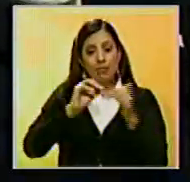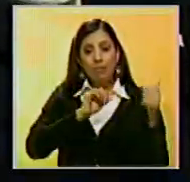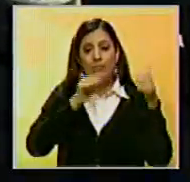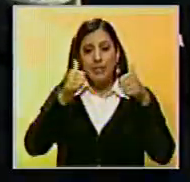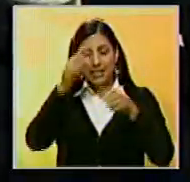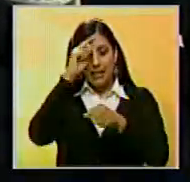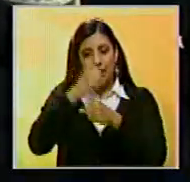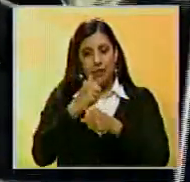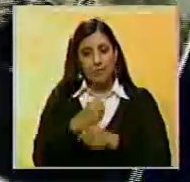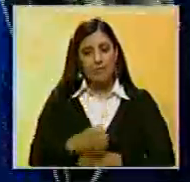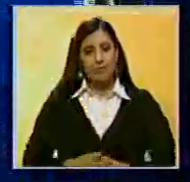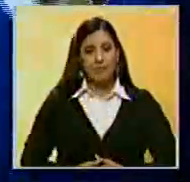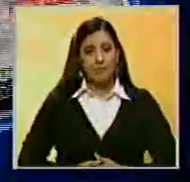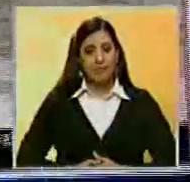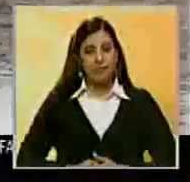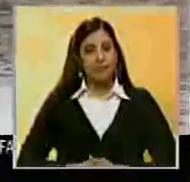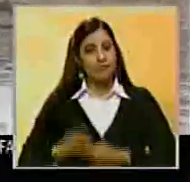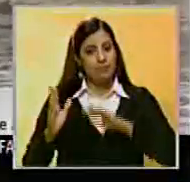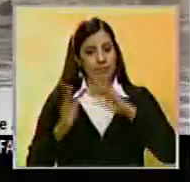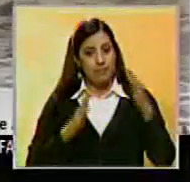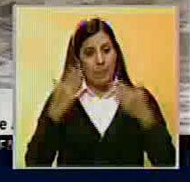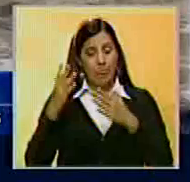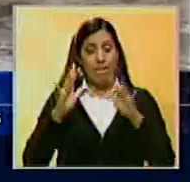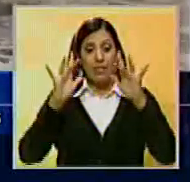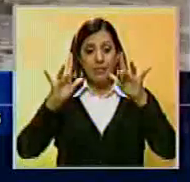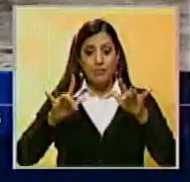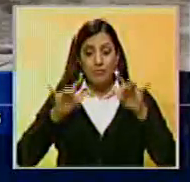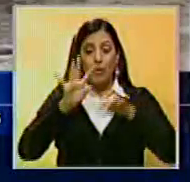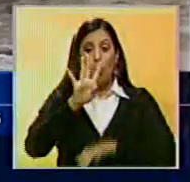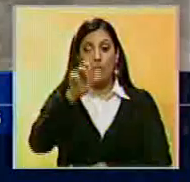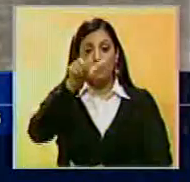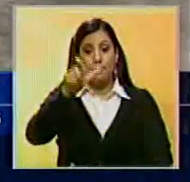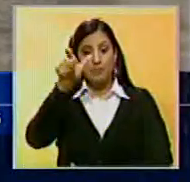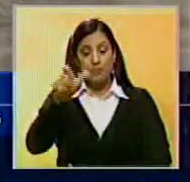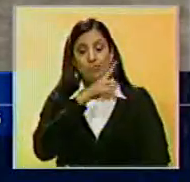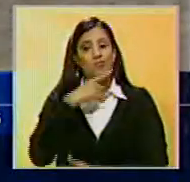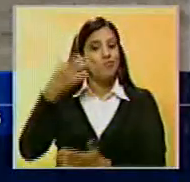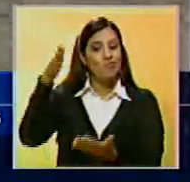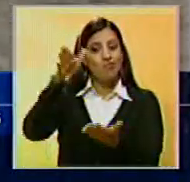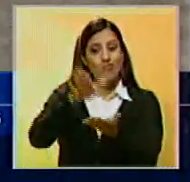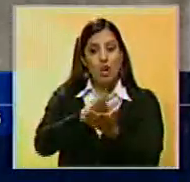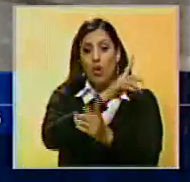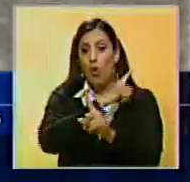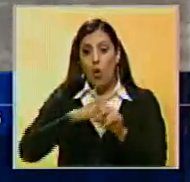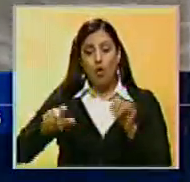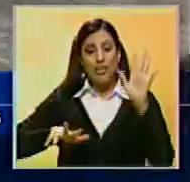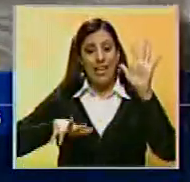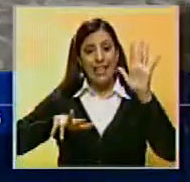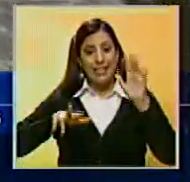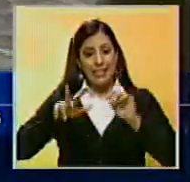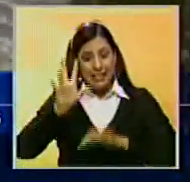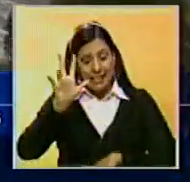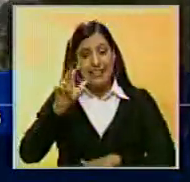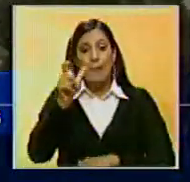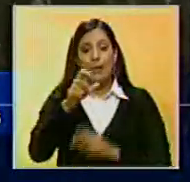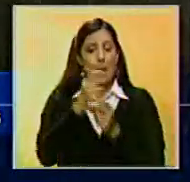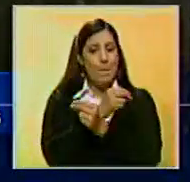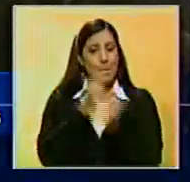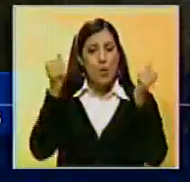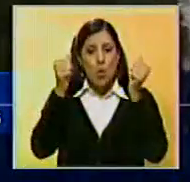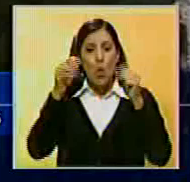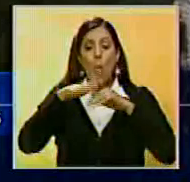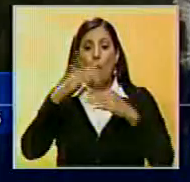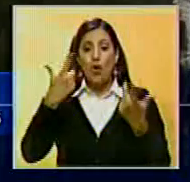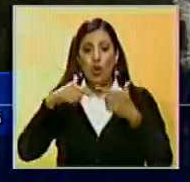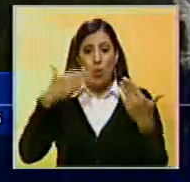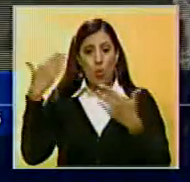operaciones. En Australia, cuatro personas perdieron la vida y otras trece están desaparecidas tras las inundaciones